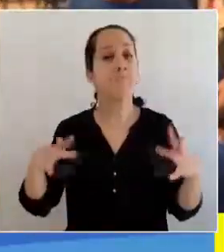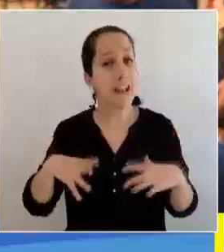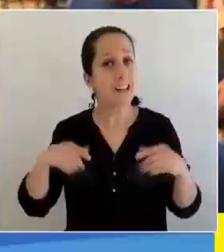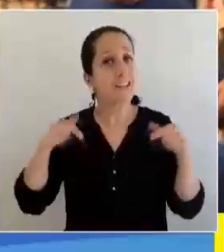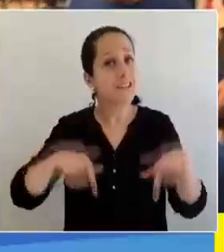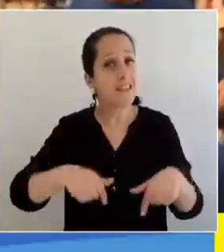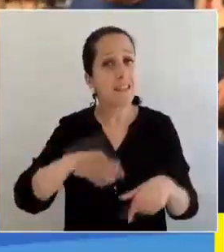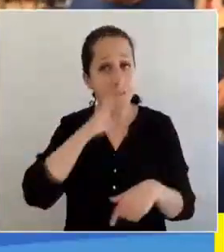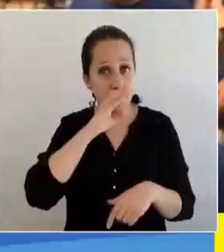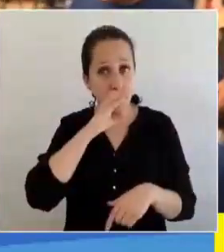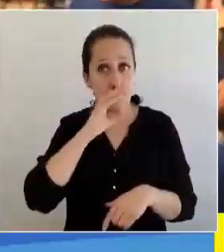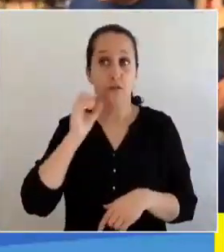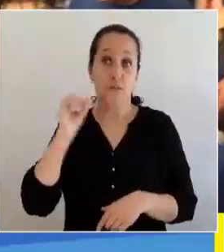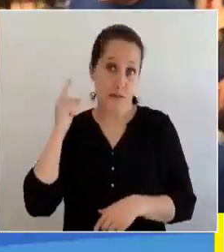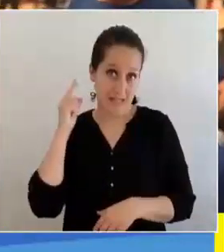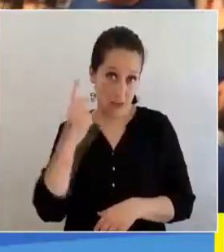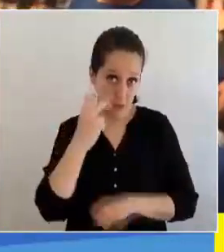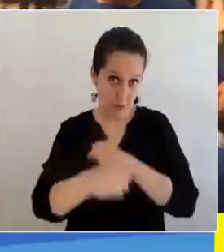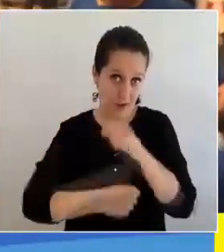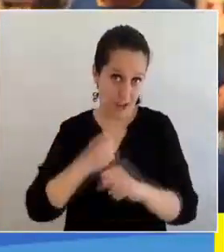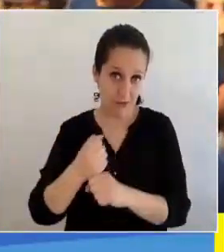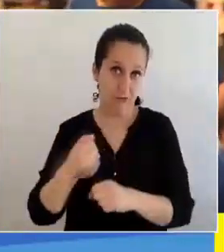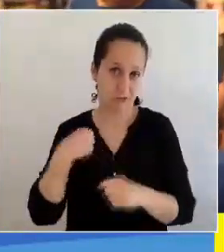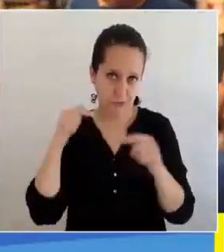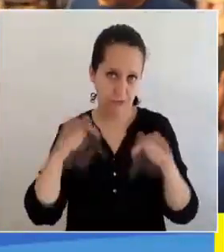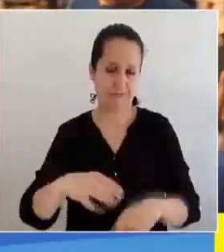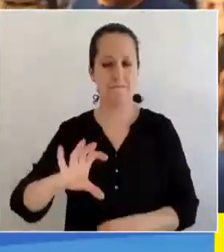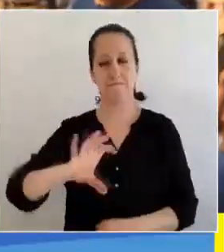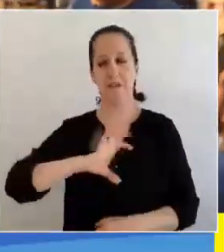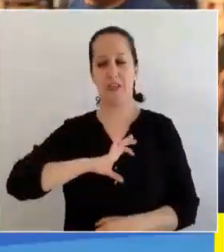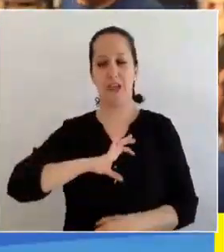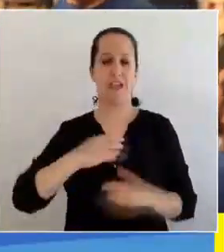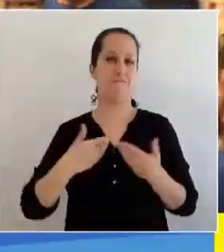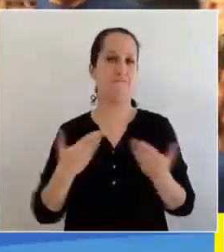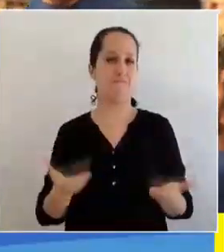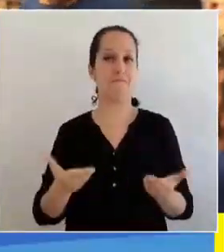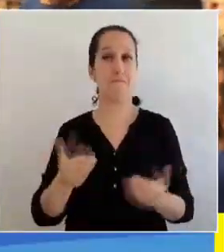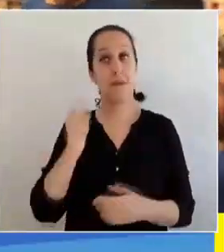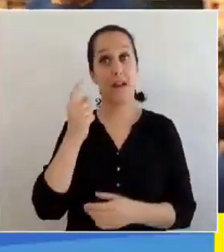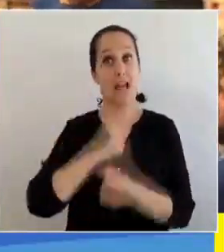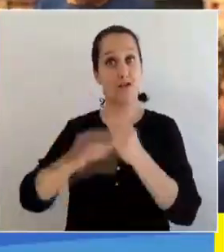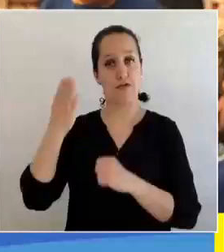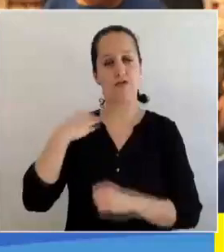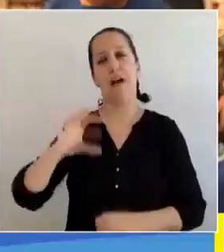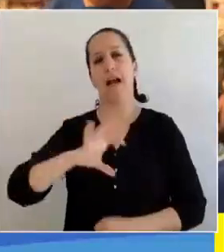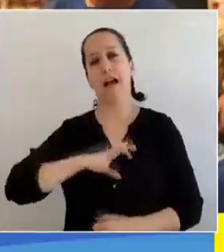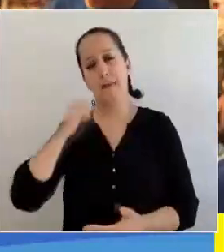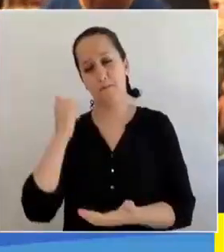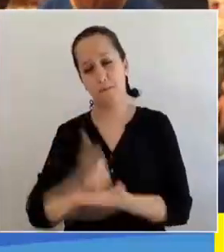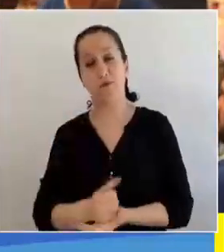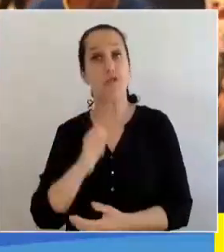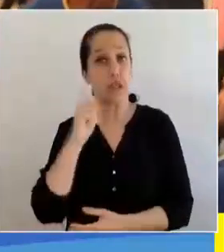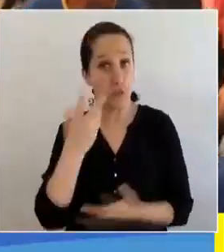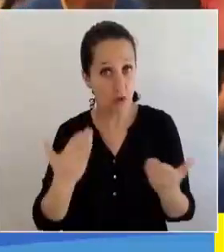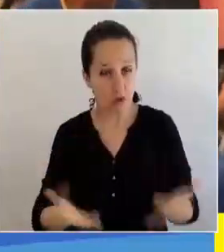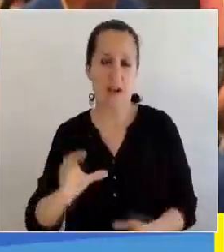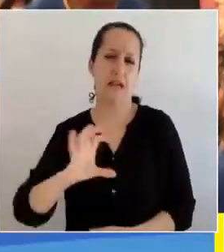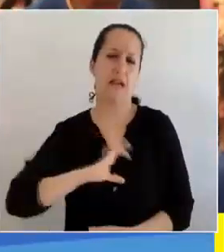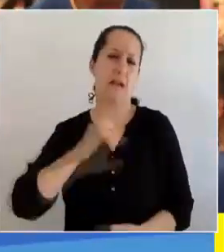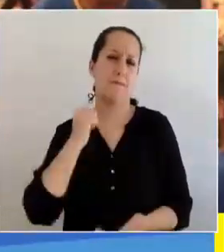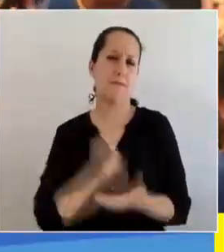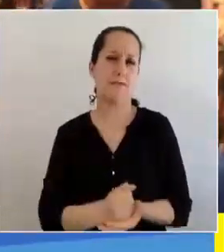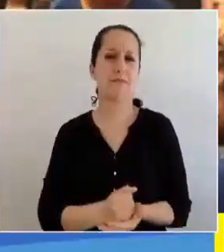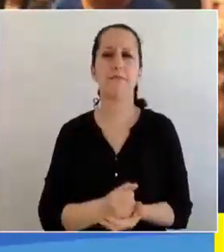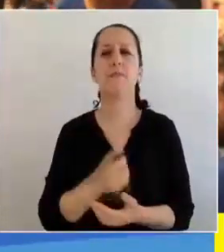Concepción que el segundo año y el segundo año me dio otra media llamada para Concepción. El primer año fui campeón y el segundo año estoy en la misma.